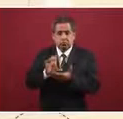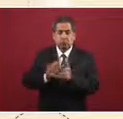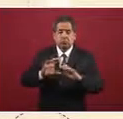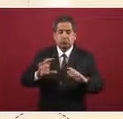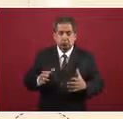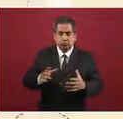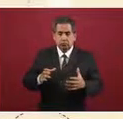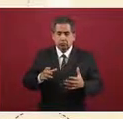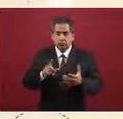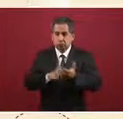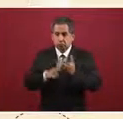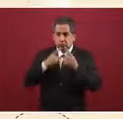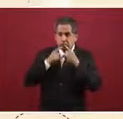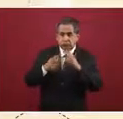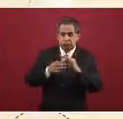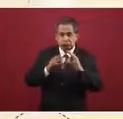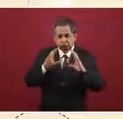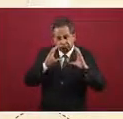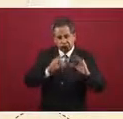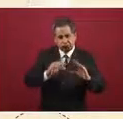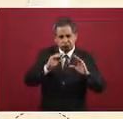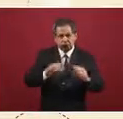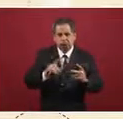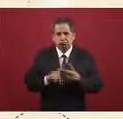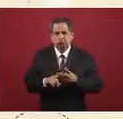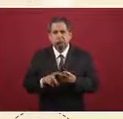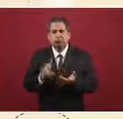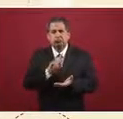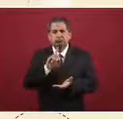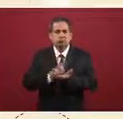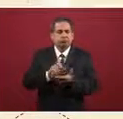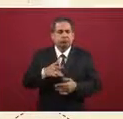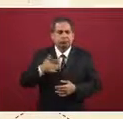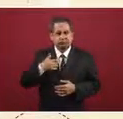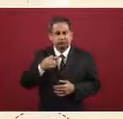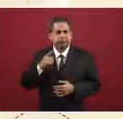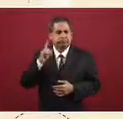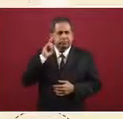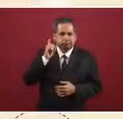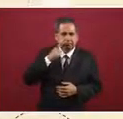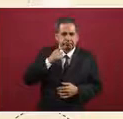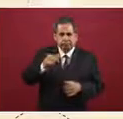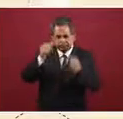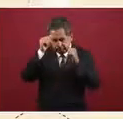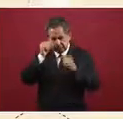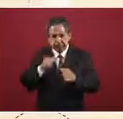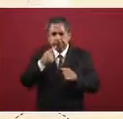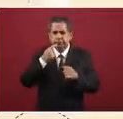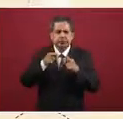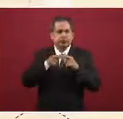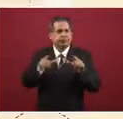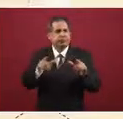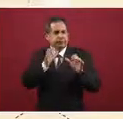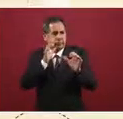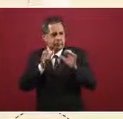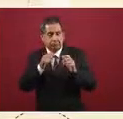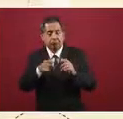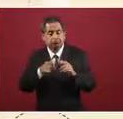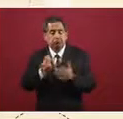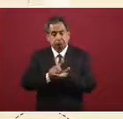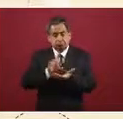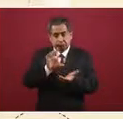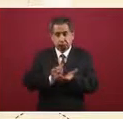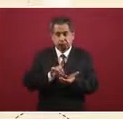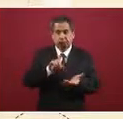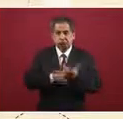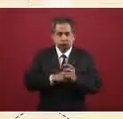que se están capacitando, discapacidad sensorial, auditiva, visual, de lenguaje o de